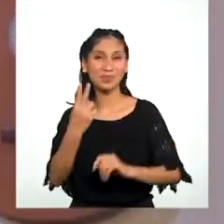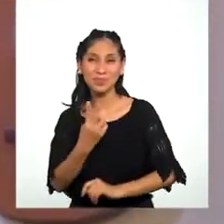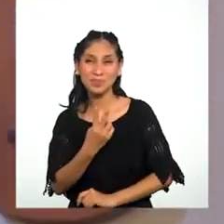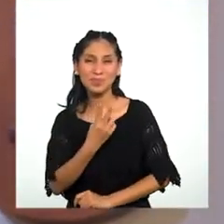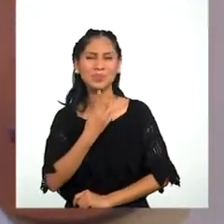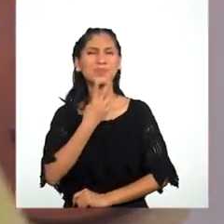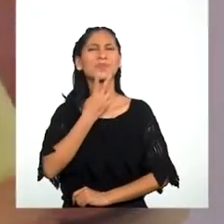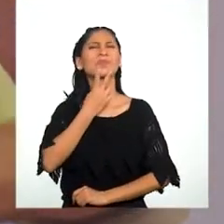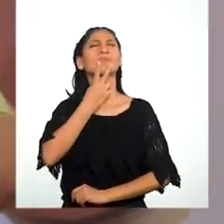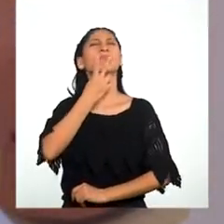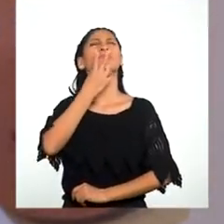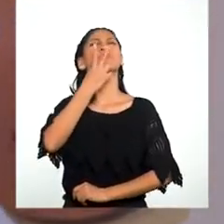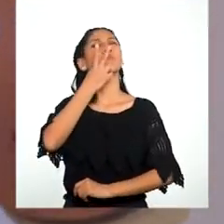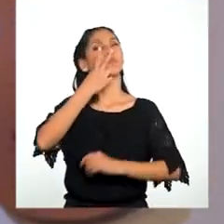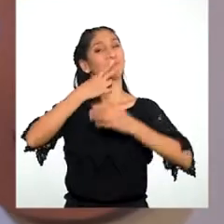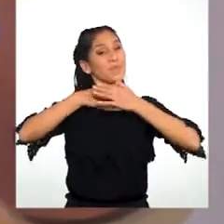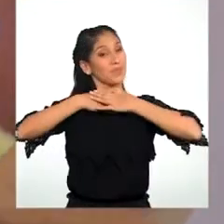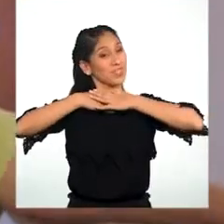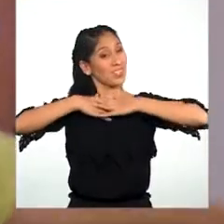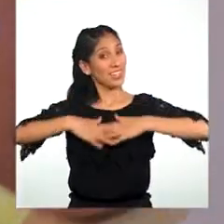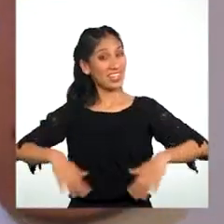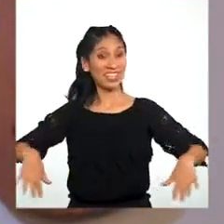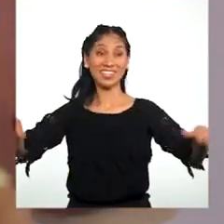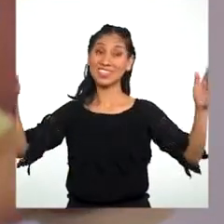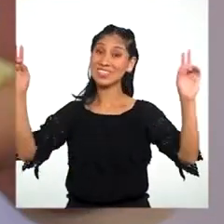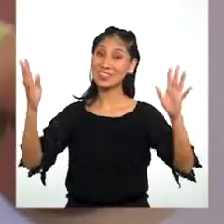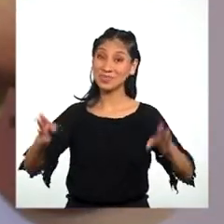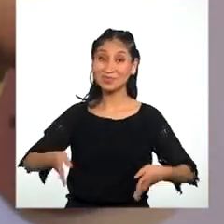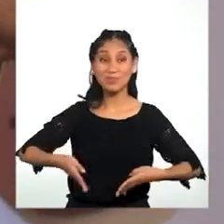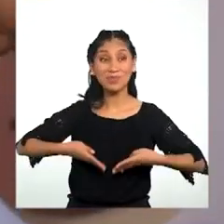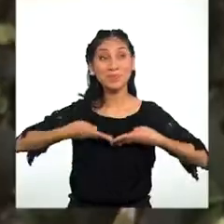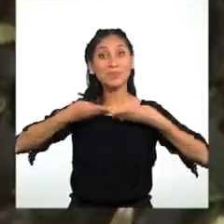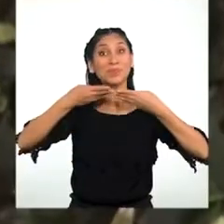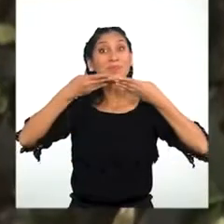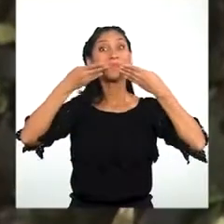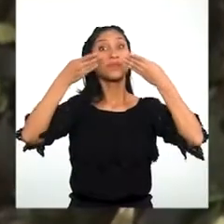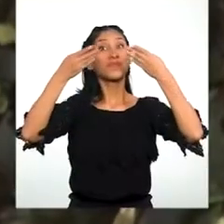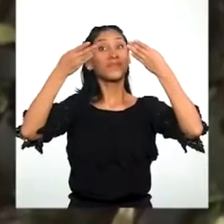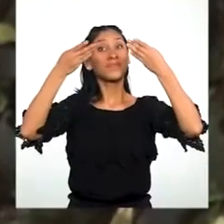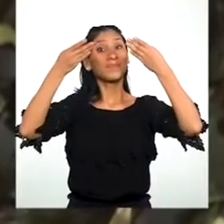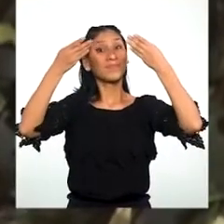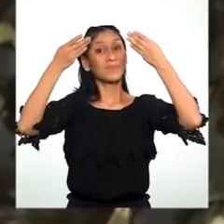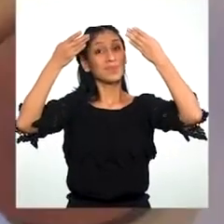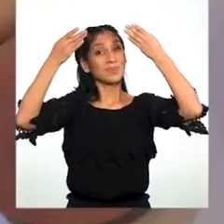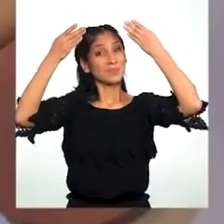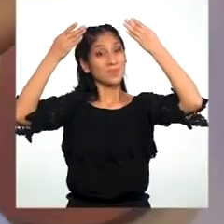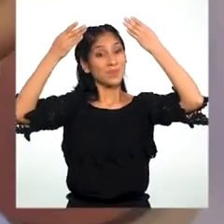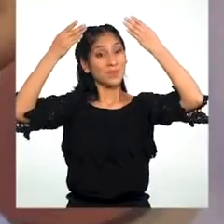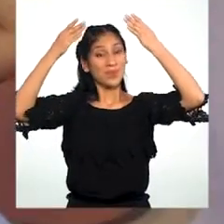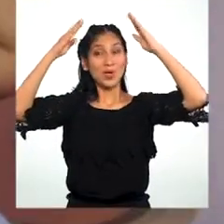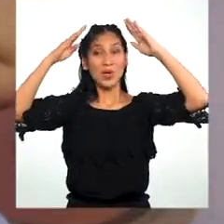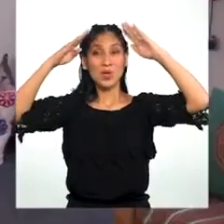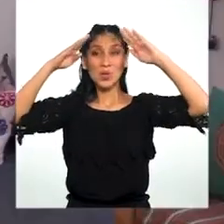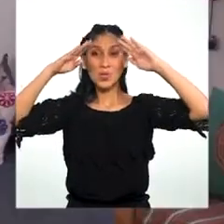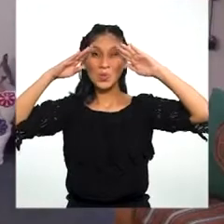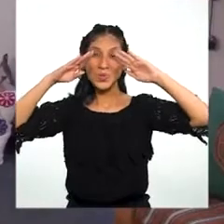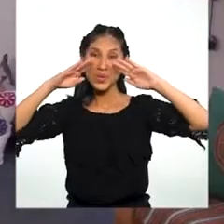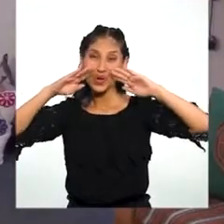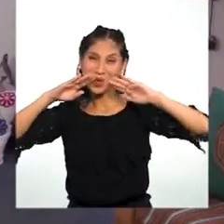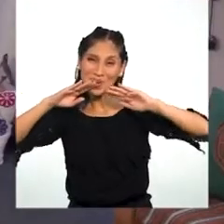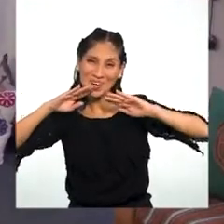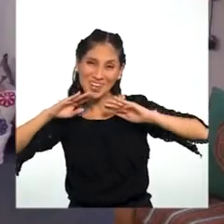profunda Tomamos aire por la nariz Y lo botamos suavemente por la boca